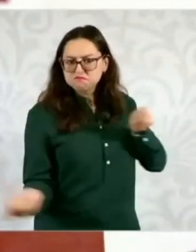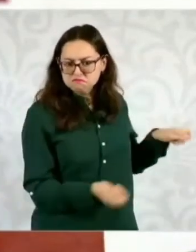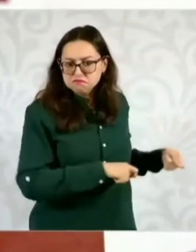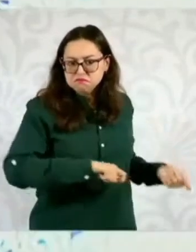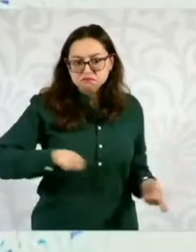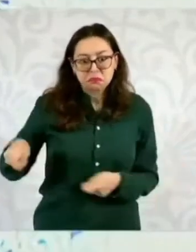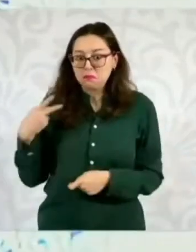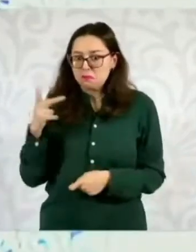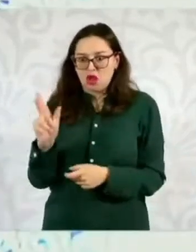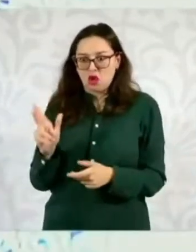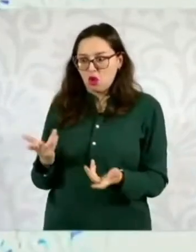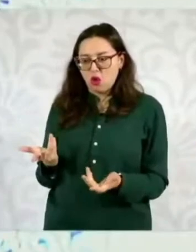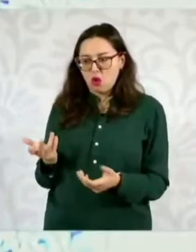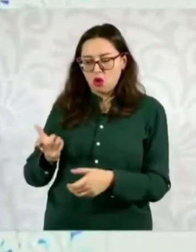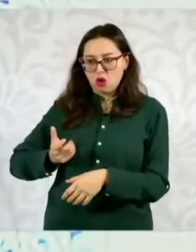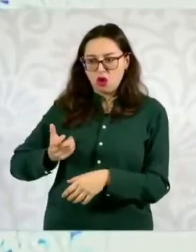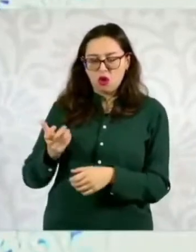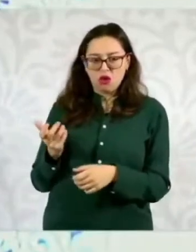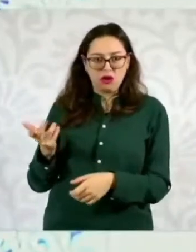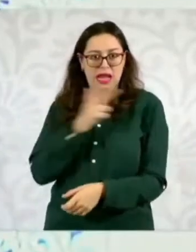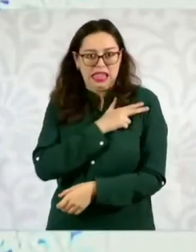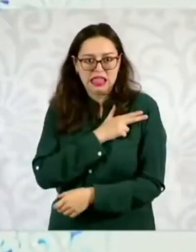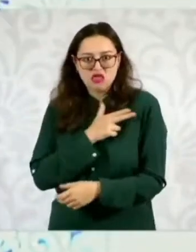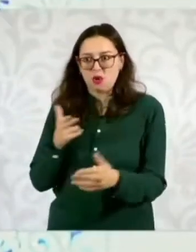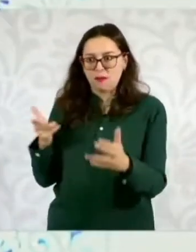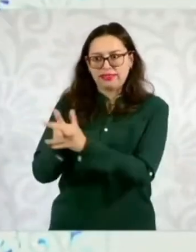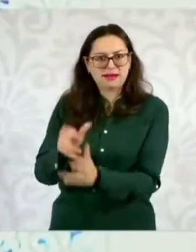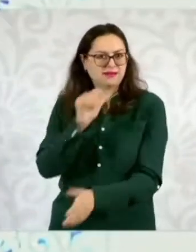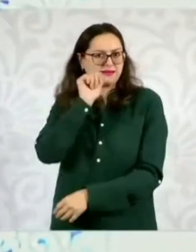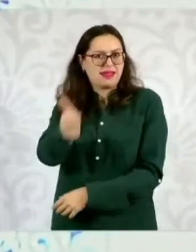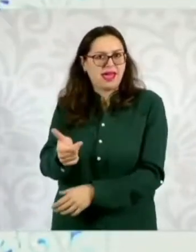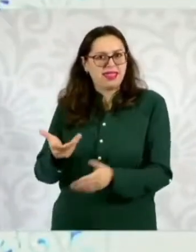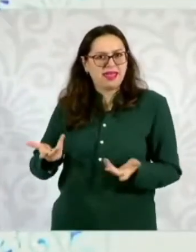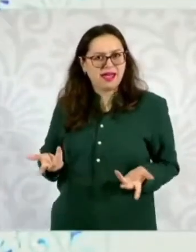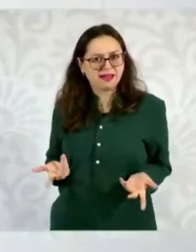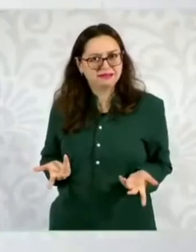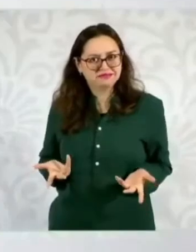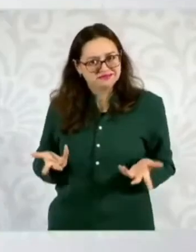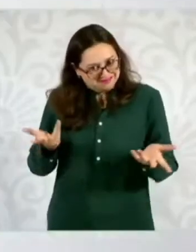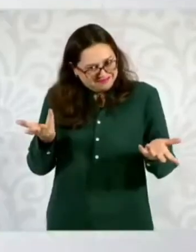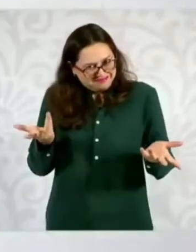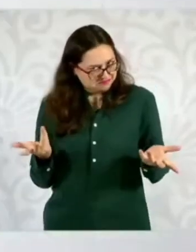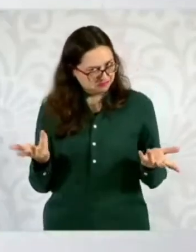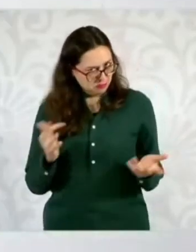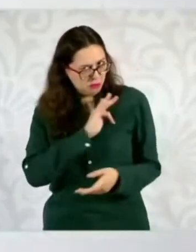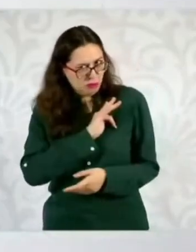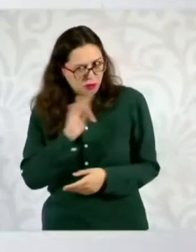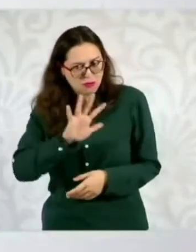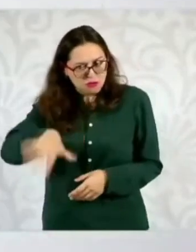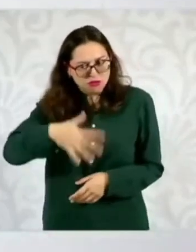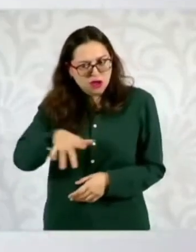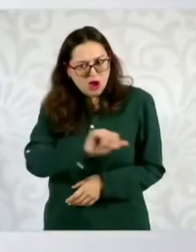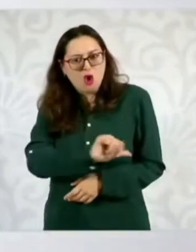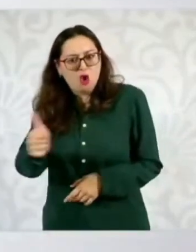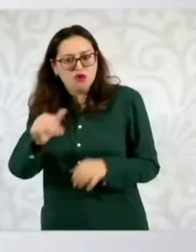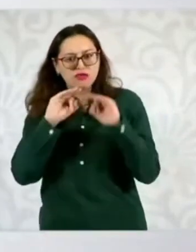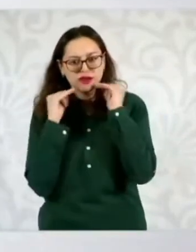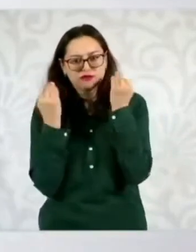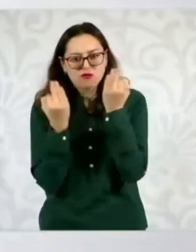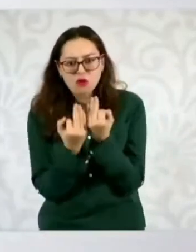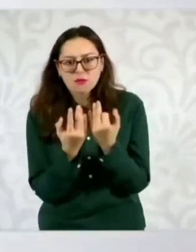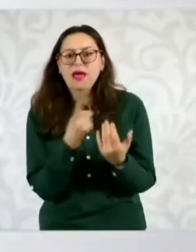Hay otras donde los han prohibido. Entonces, también es cuestión de sentarse a platicar con la ciudadanía, con los